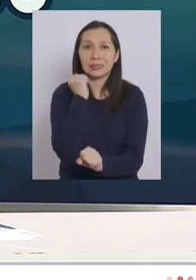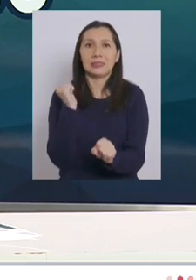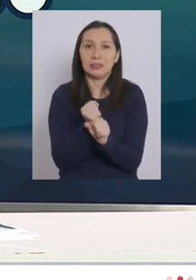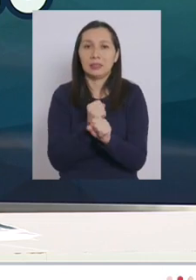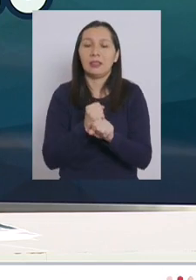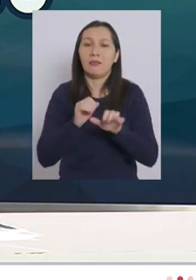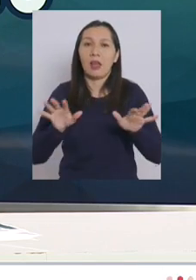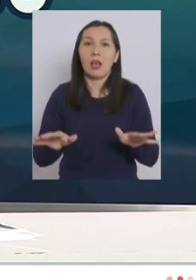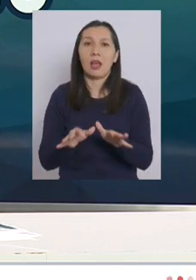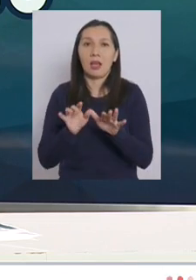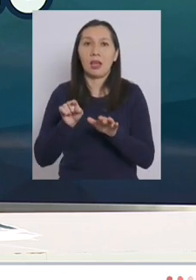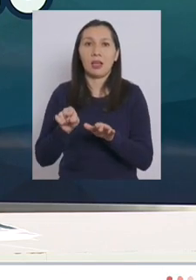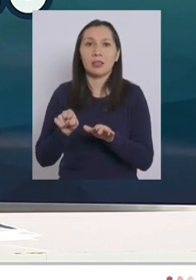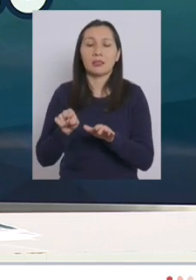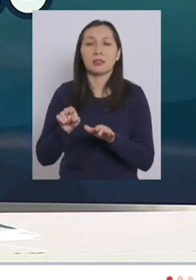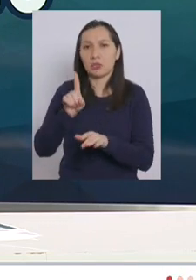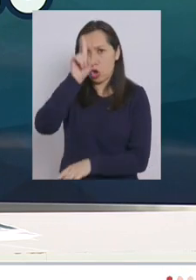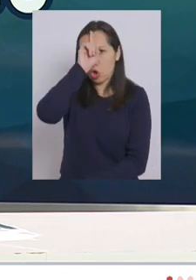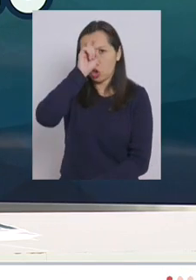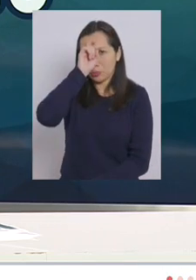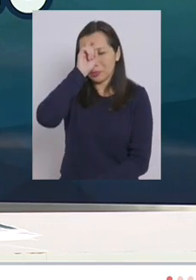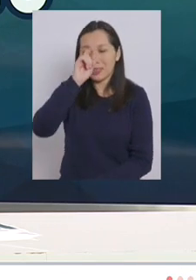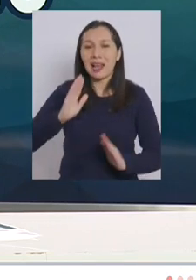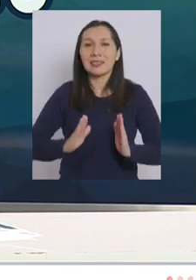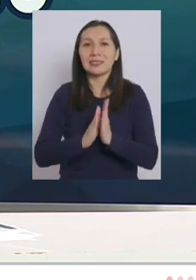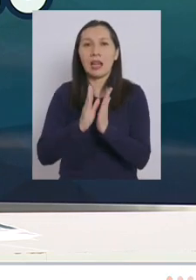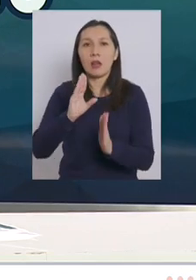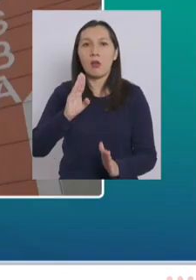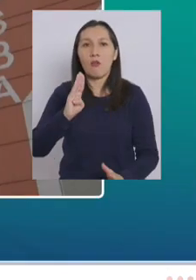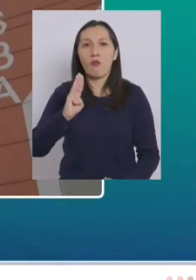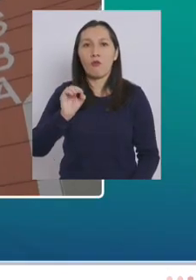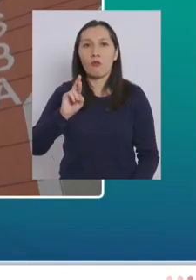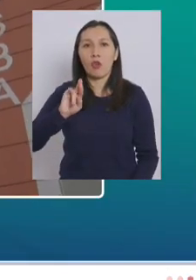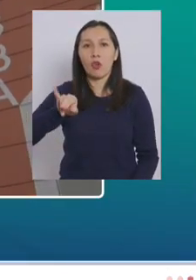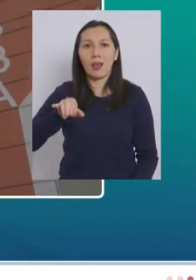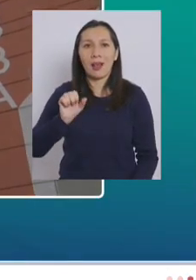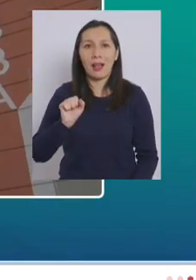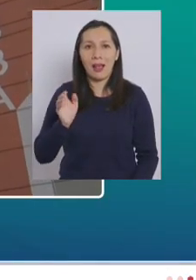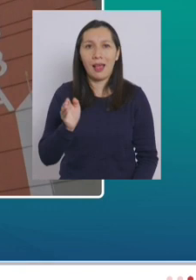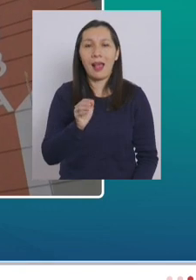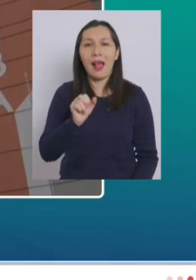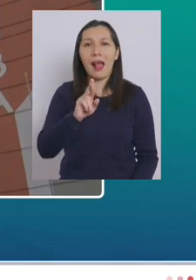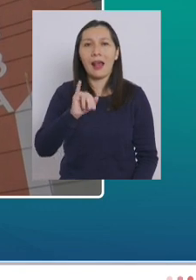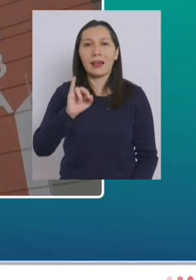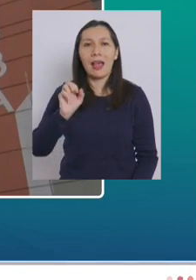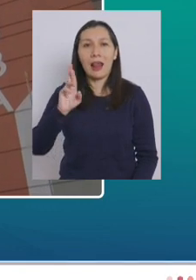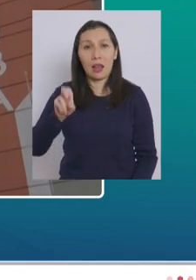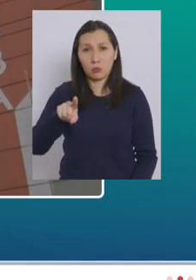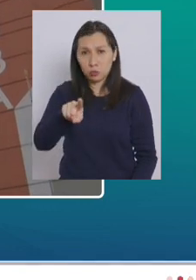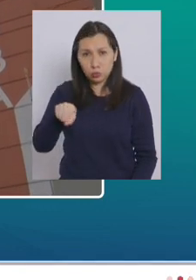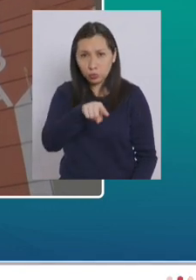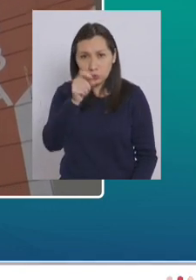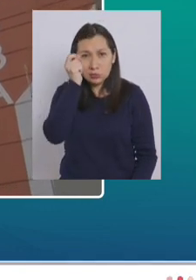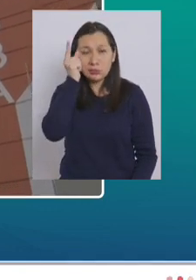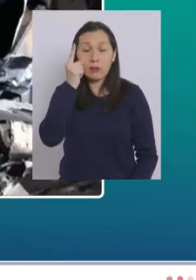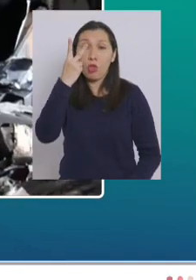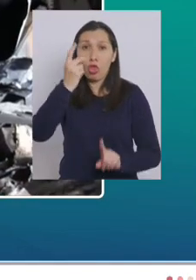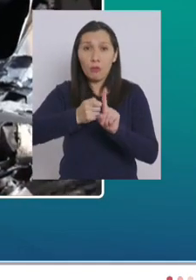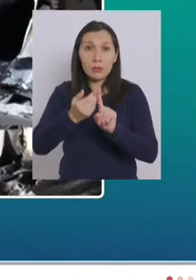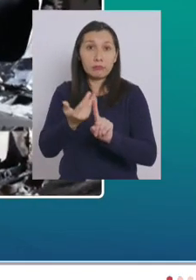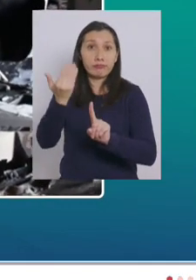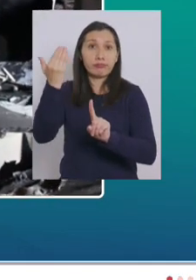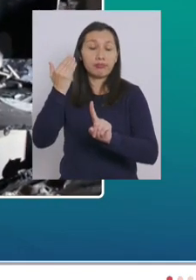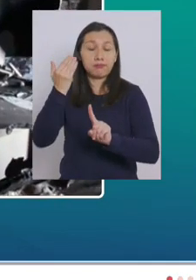ha desarrollado el Hospital San Borja a Realán. Como ustedes saben, hace dos meses el Hospital San